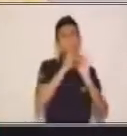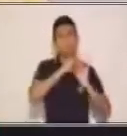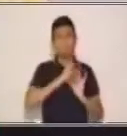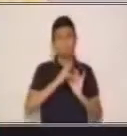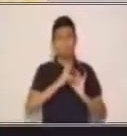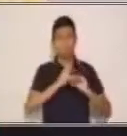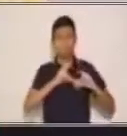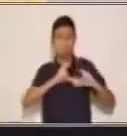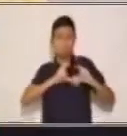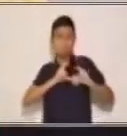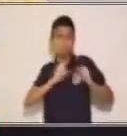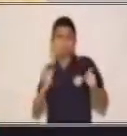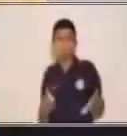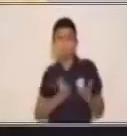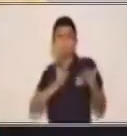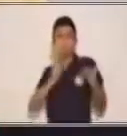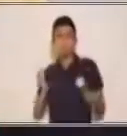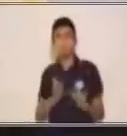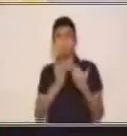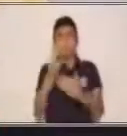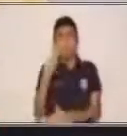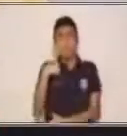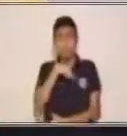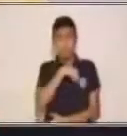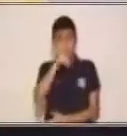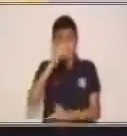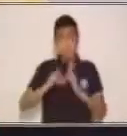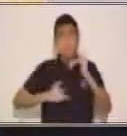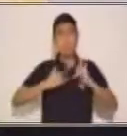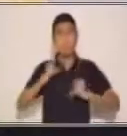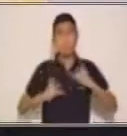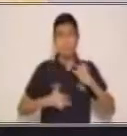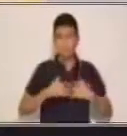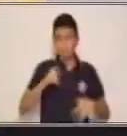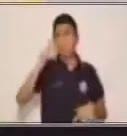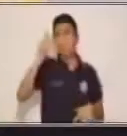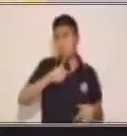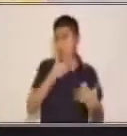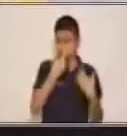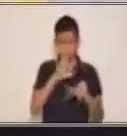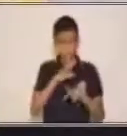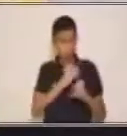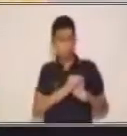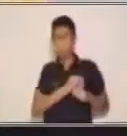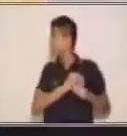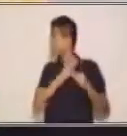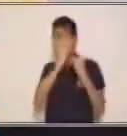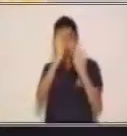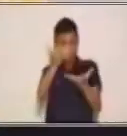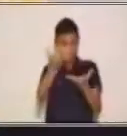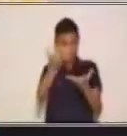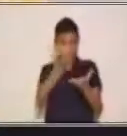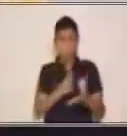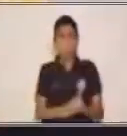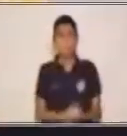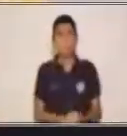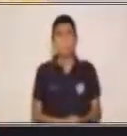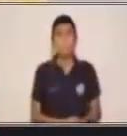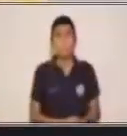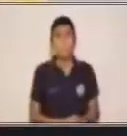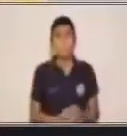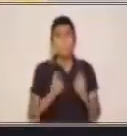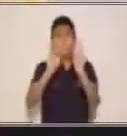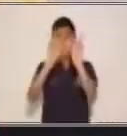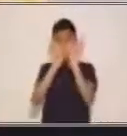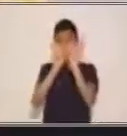corazones, nuestros sentimientos, quieren despertar. Baila la